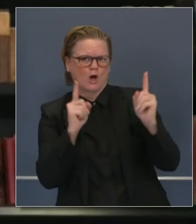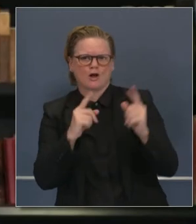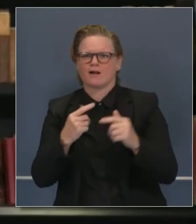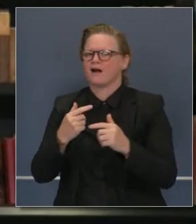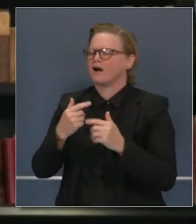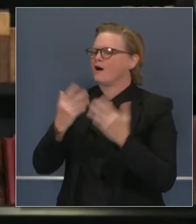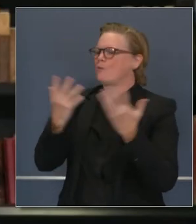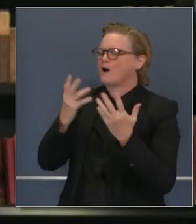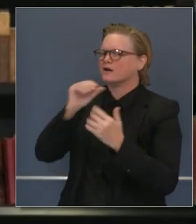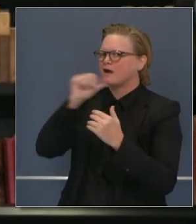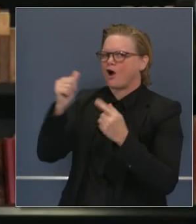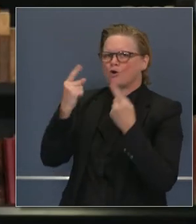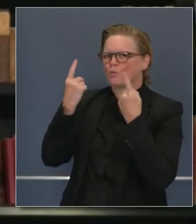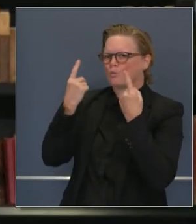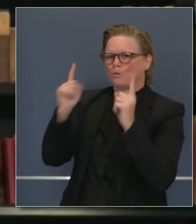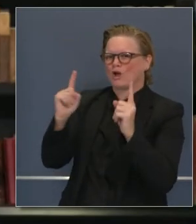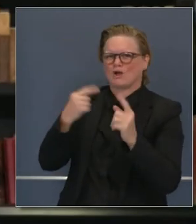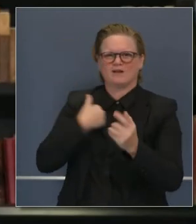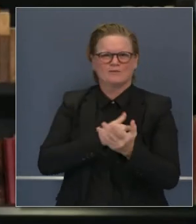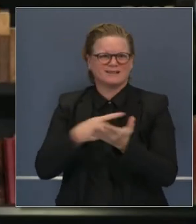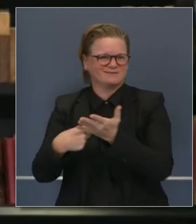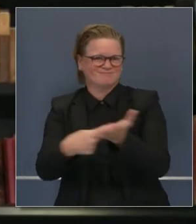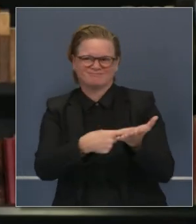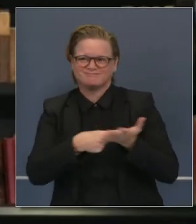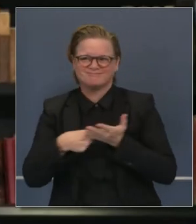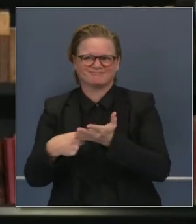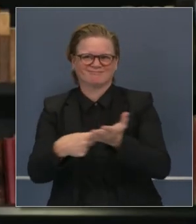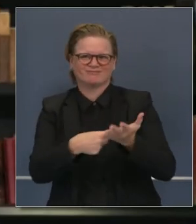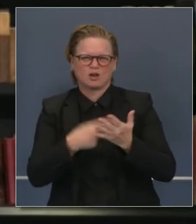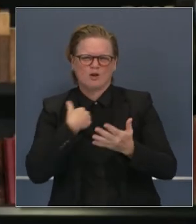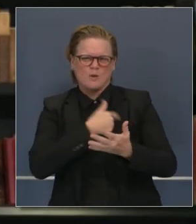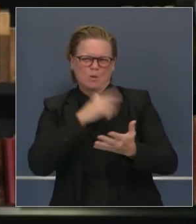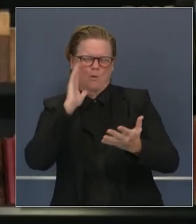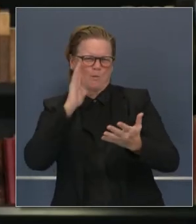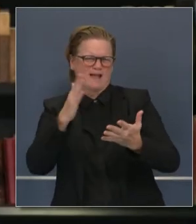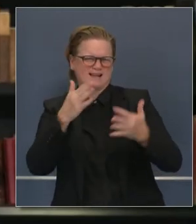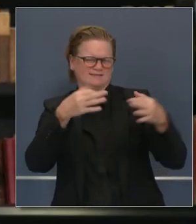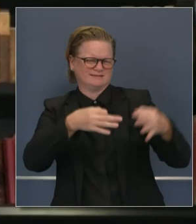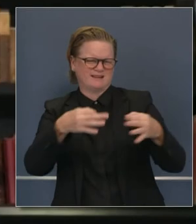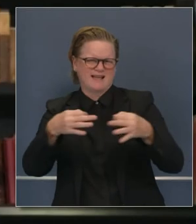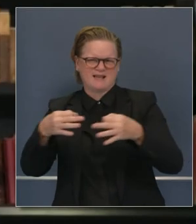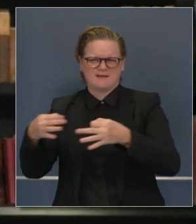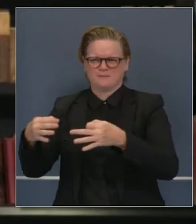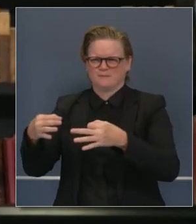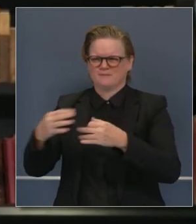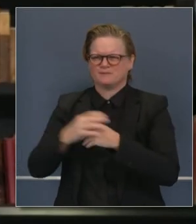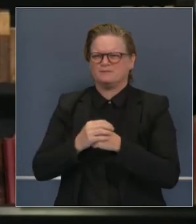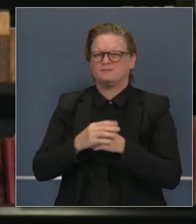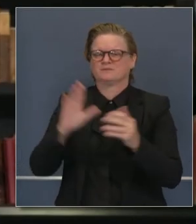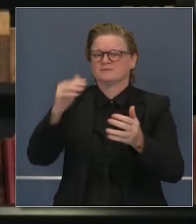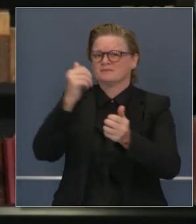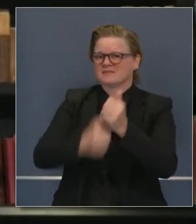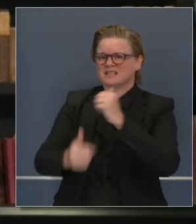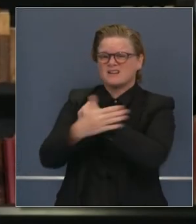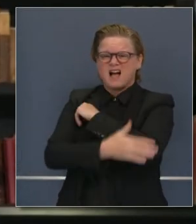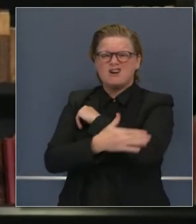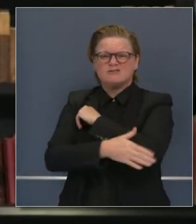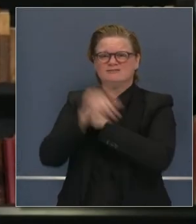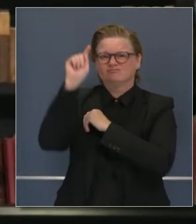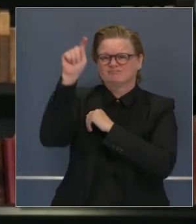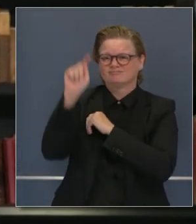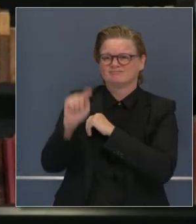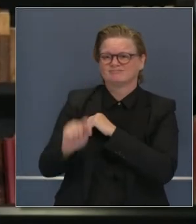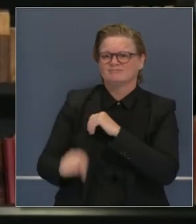nos conducen para tomar estas decisiones, sector por sector, condado por condado, región por región también.